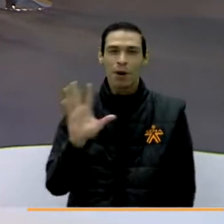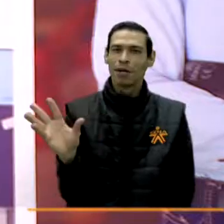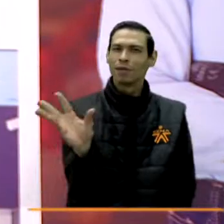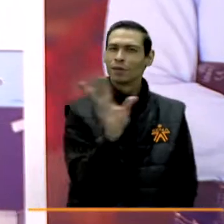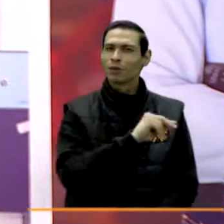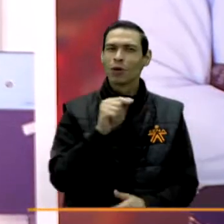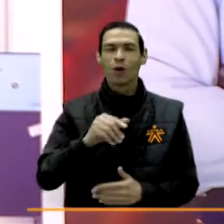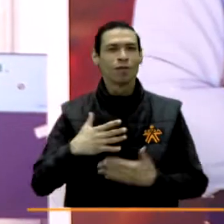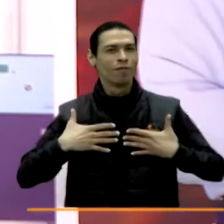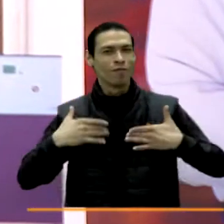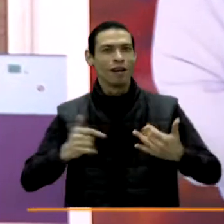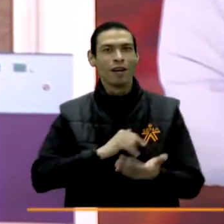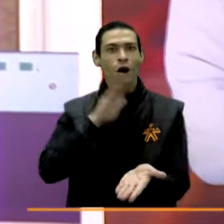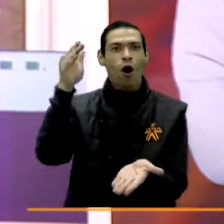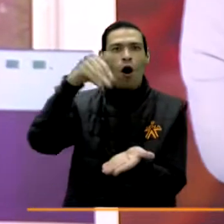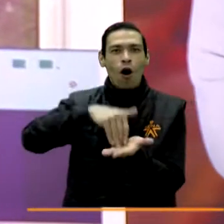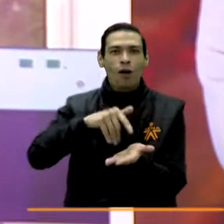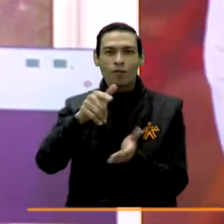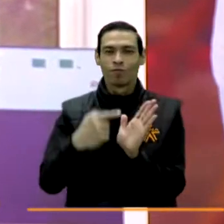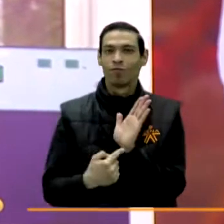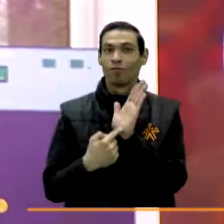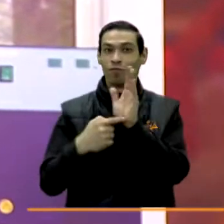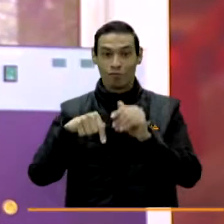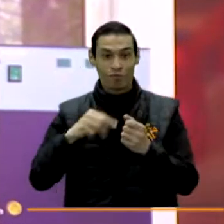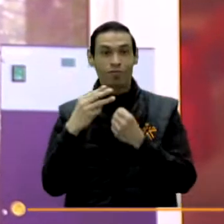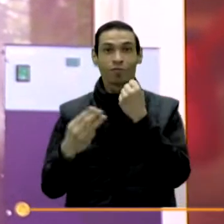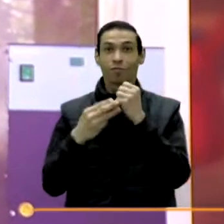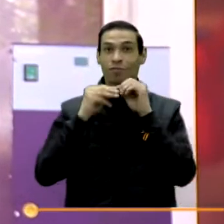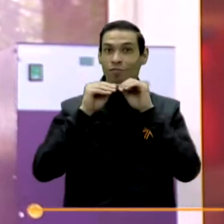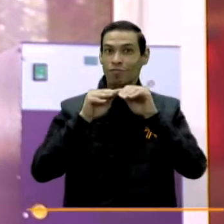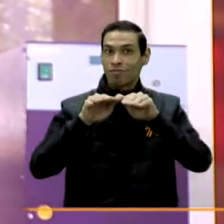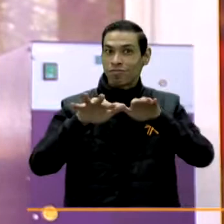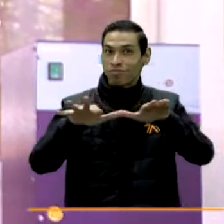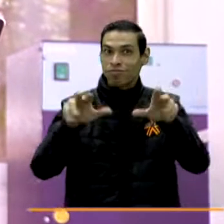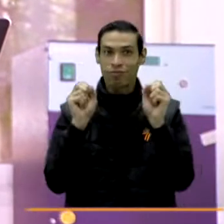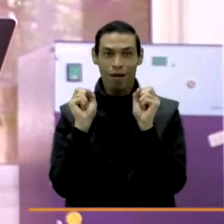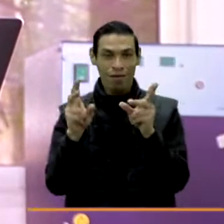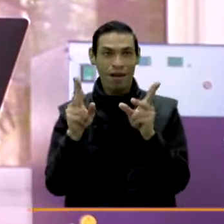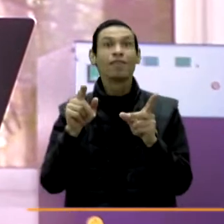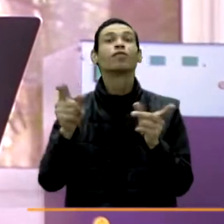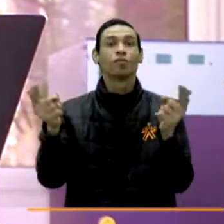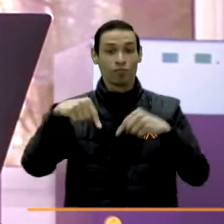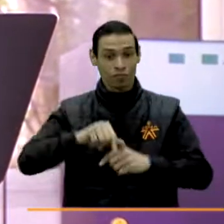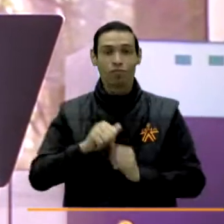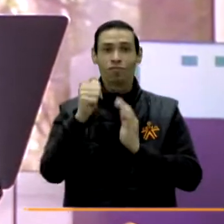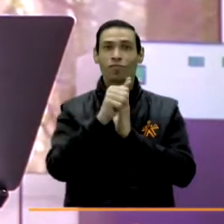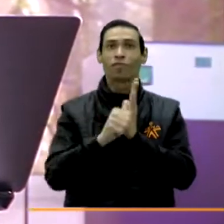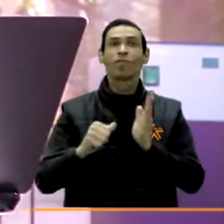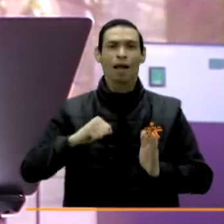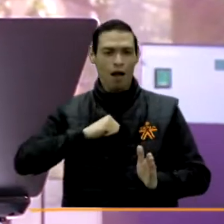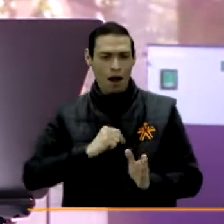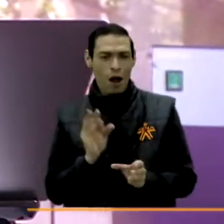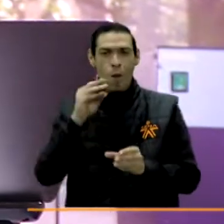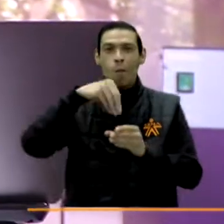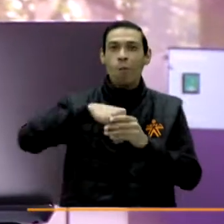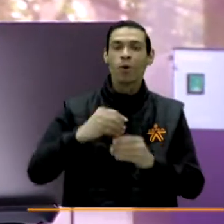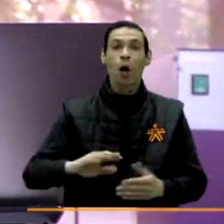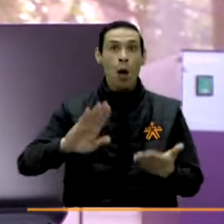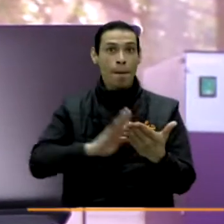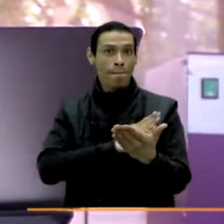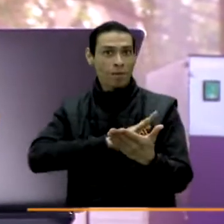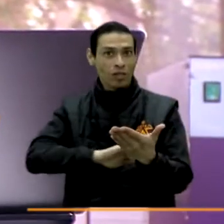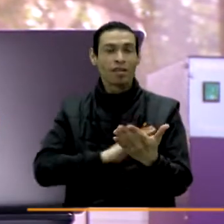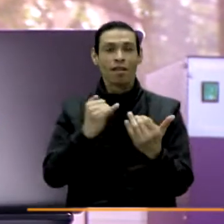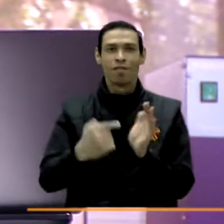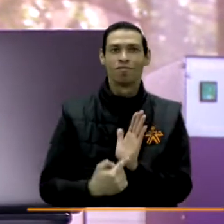qué alegría encontrarnos de nuevo aquí en este programa de SENA Al Aire TV. Y como el programa también va dedicado a la música, a la música de nuestra entidad,